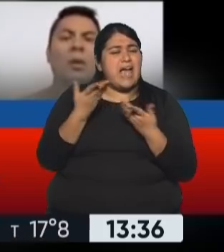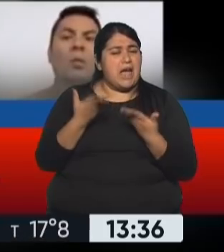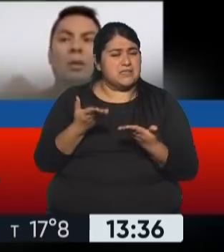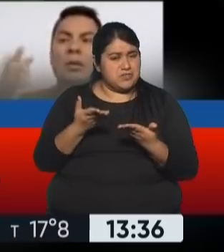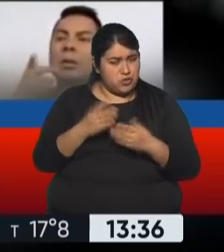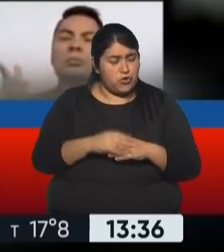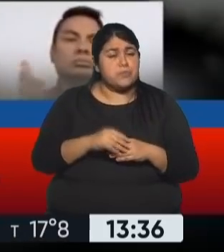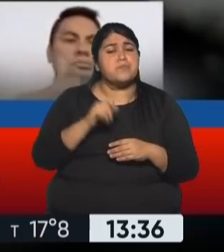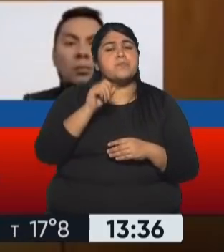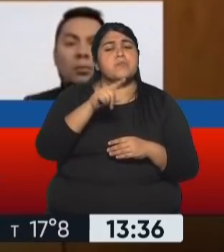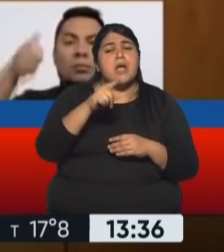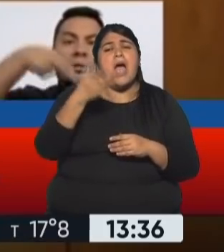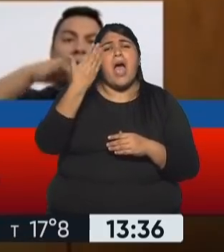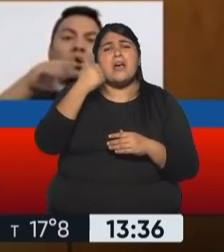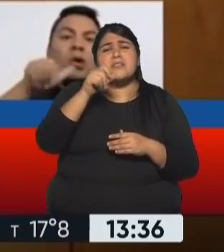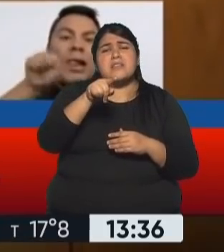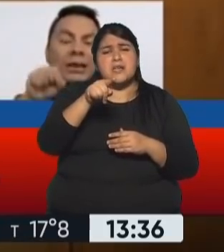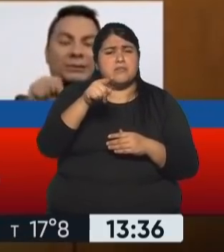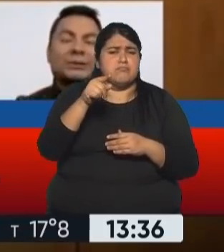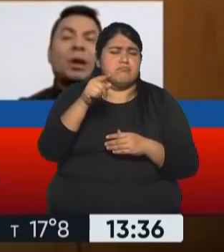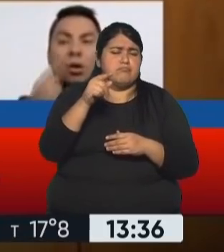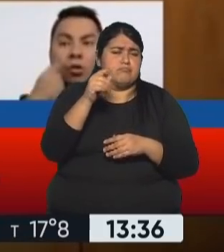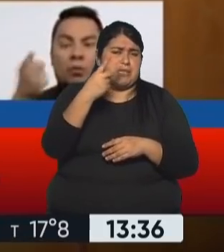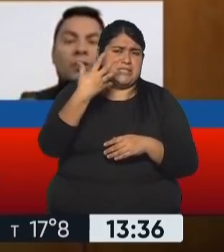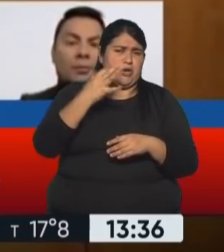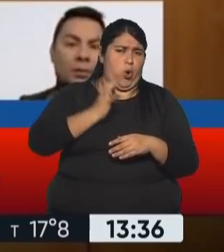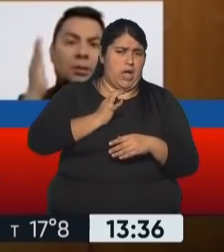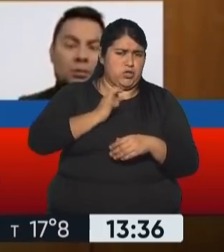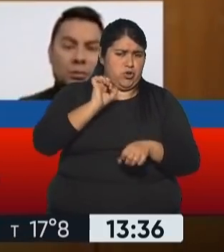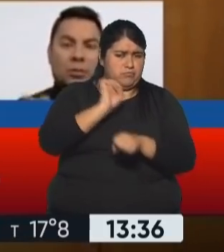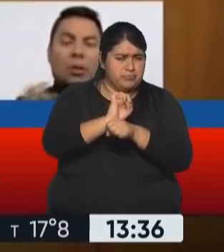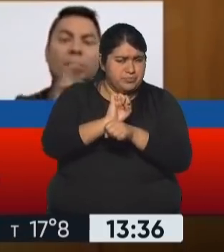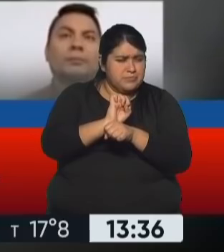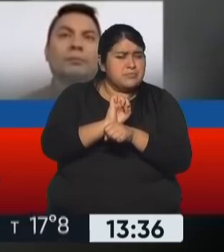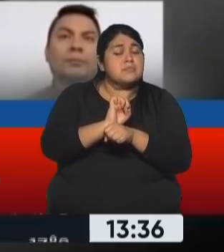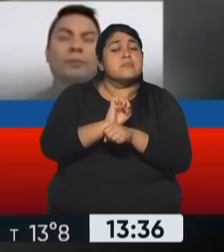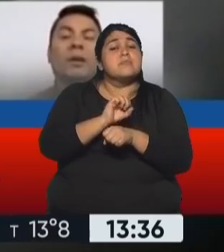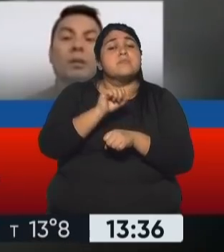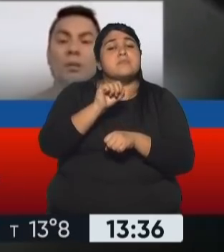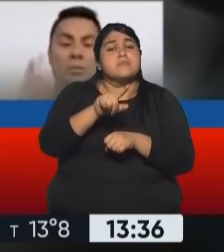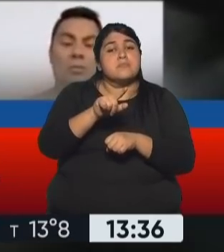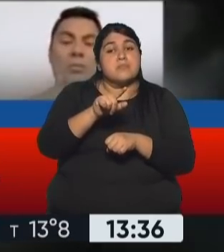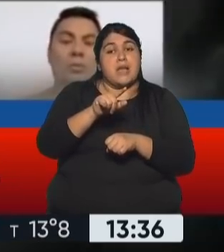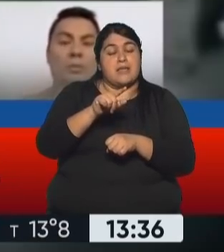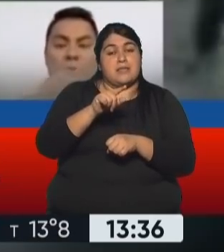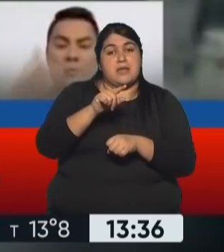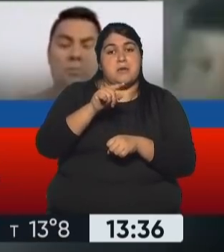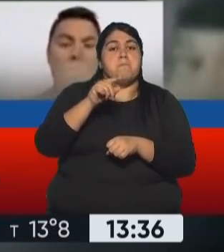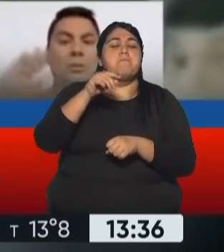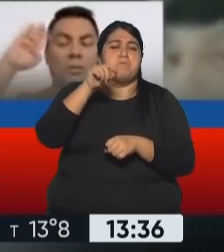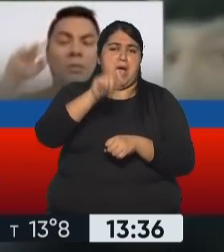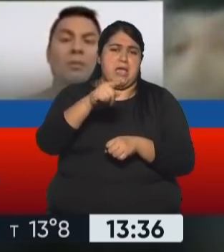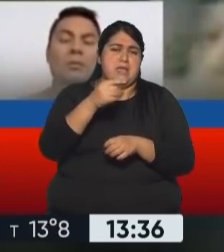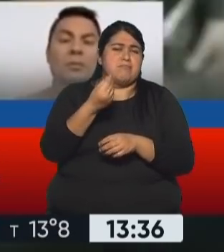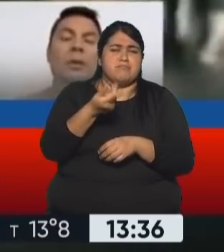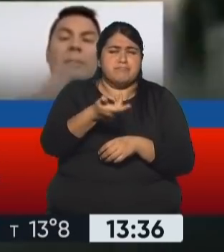servicios de inteligencia, quien cumple una condena de 25 años de prisión en la cárcel de máxima seguridad de la base naval del Callao por